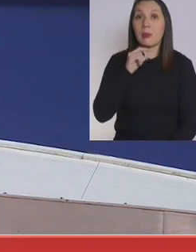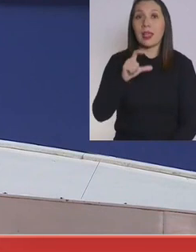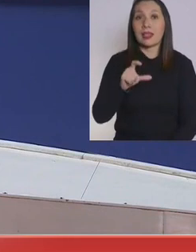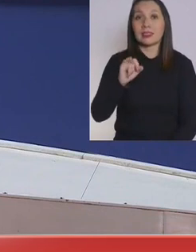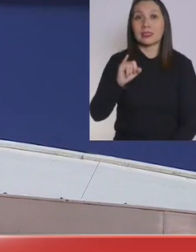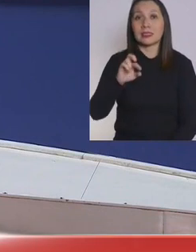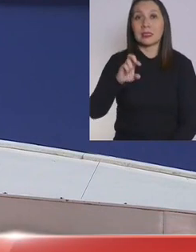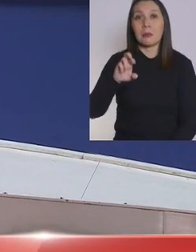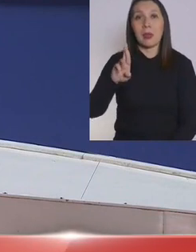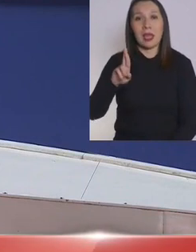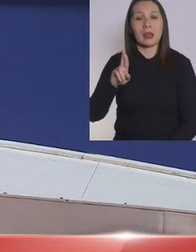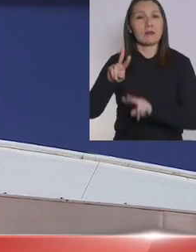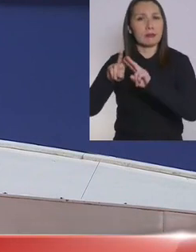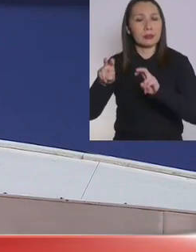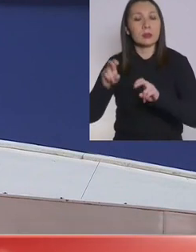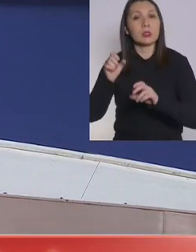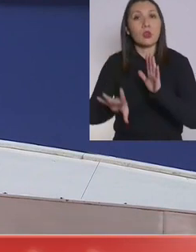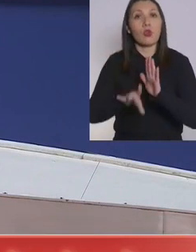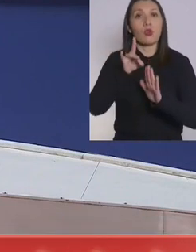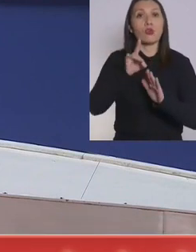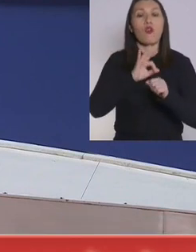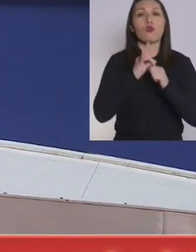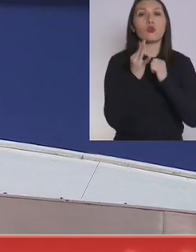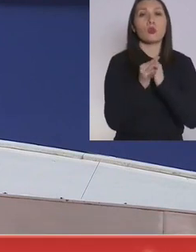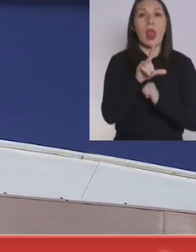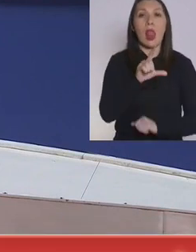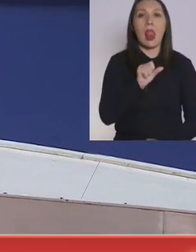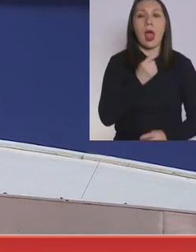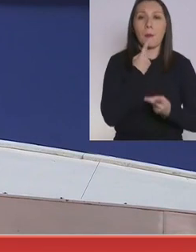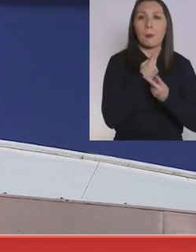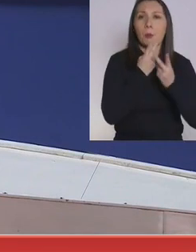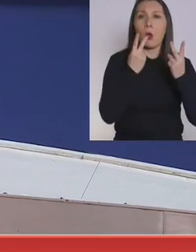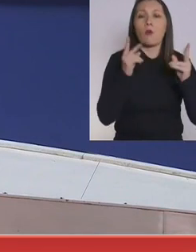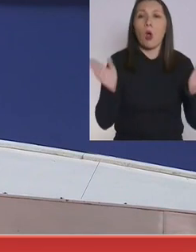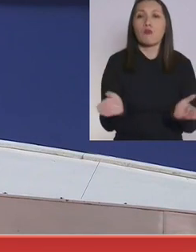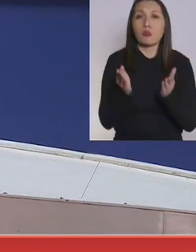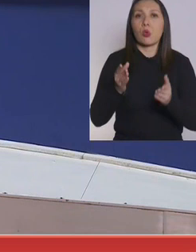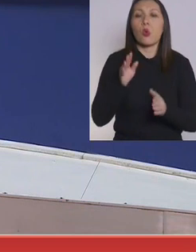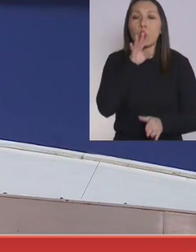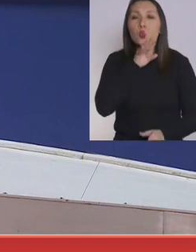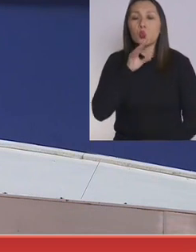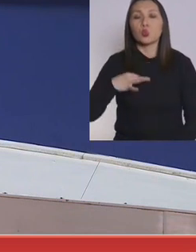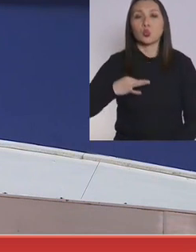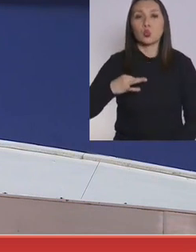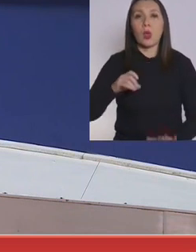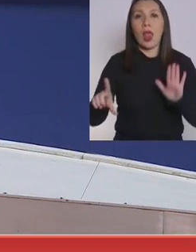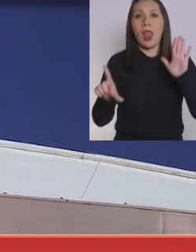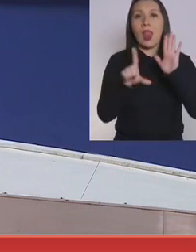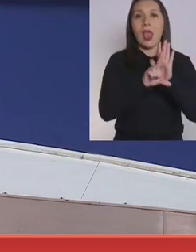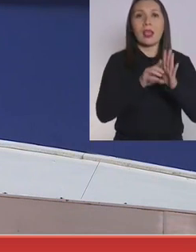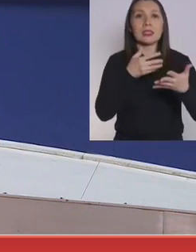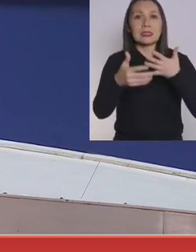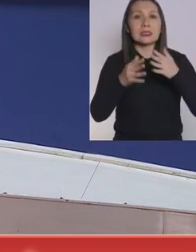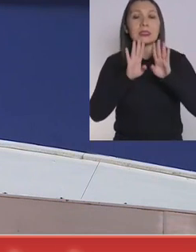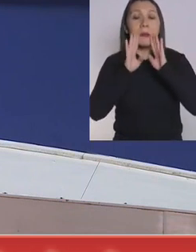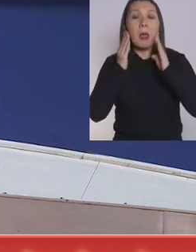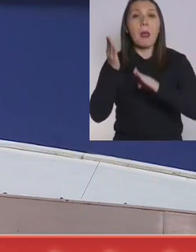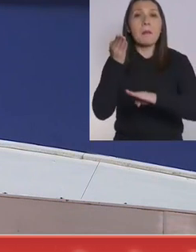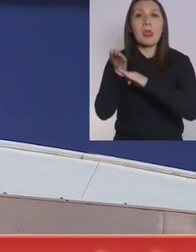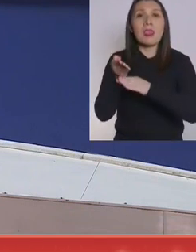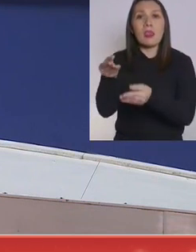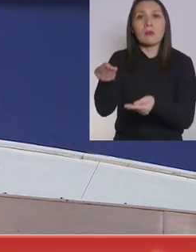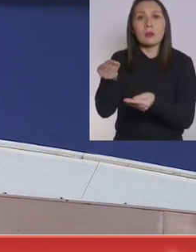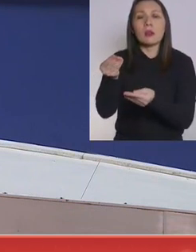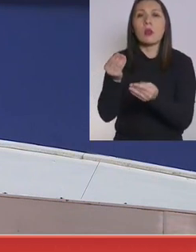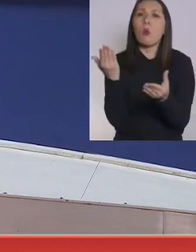CIPER nos enteramos que la Fundación La Pública, una organización que promueve el uso ciudadano de la ley de transparencia, pidieron acceso a un